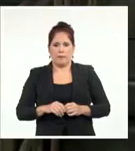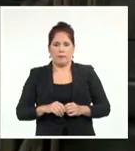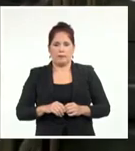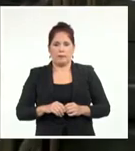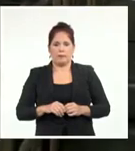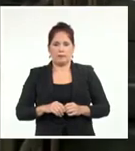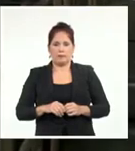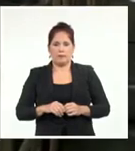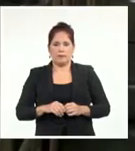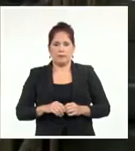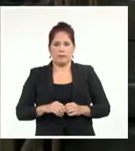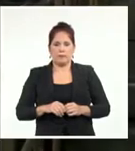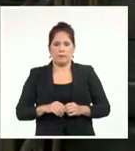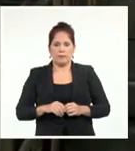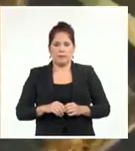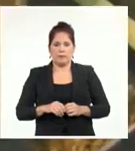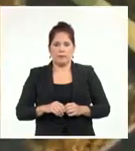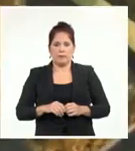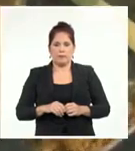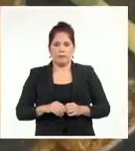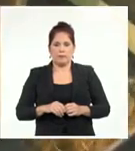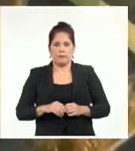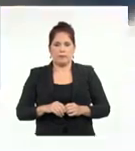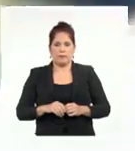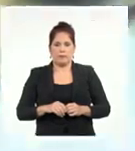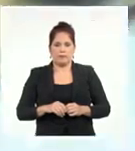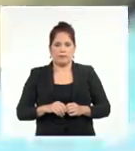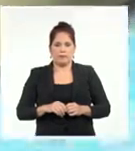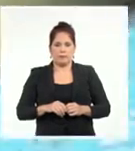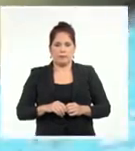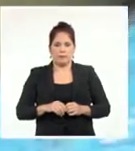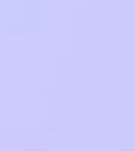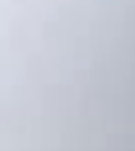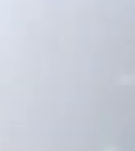Zetamile, Sistema Informativo de la Televisión Cubana.